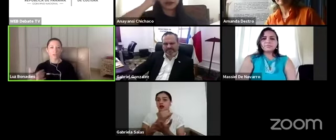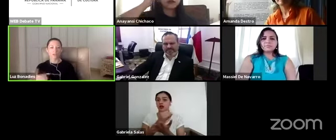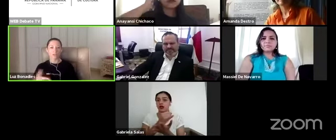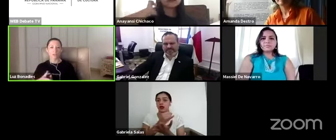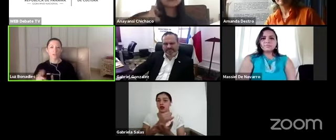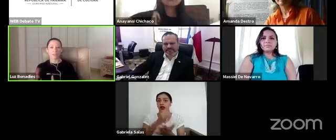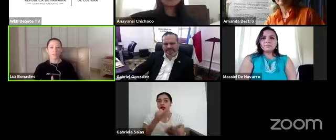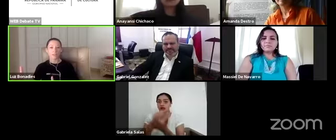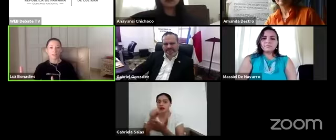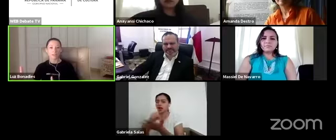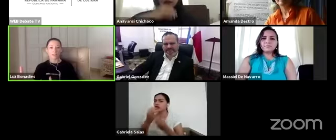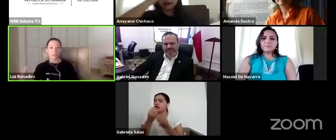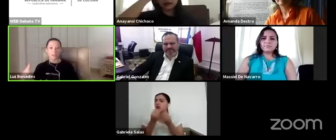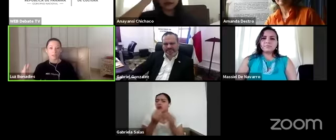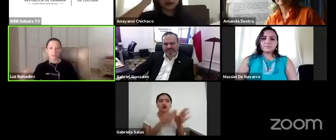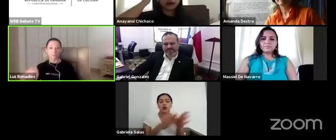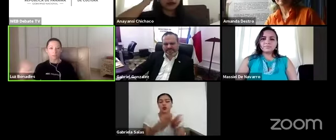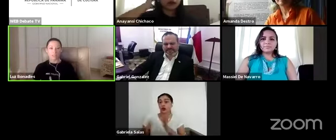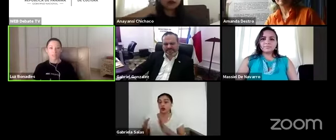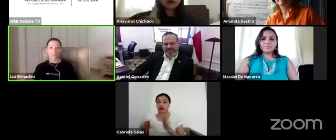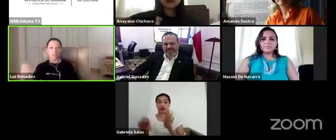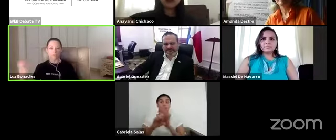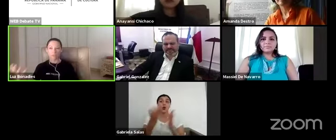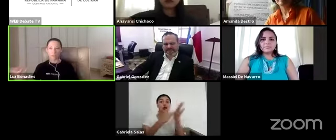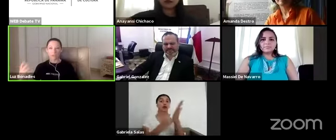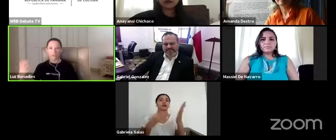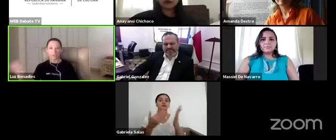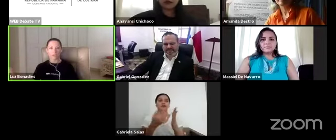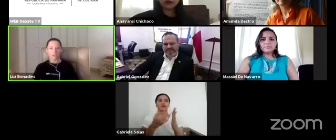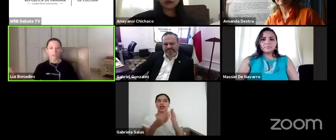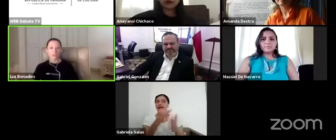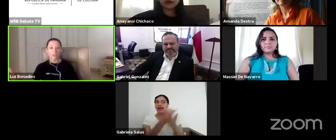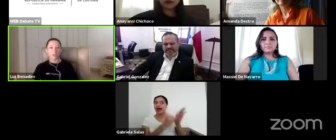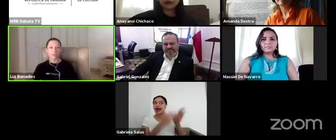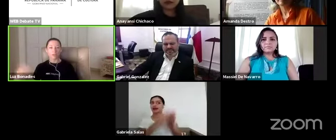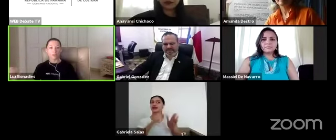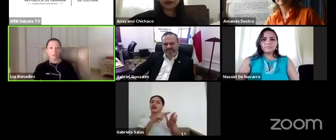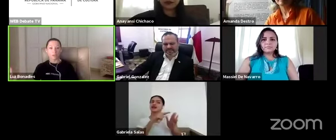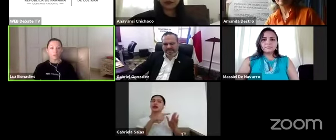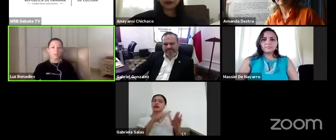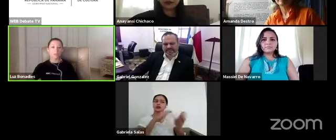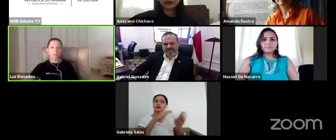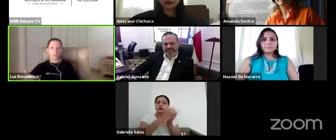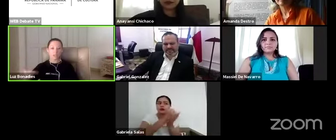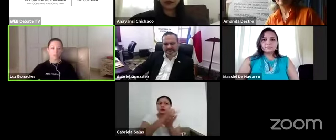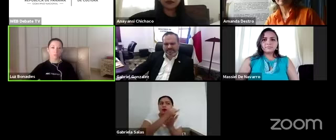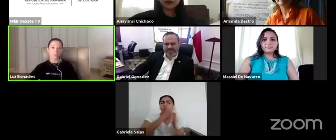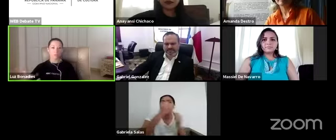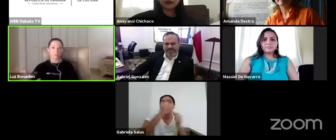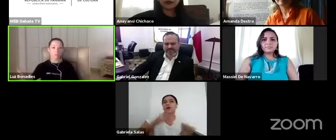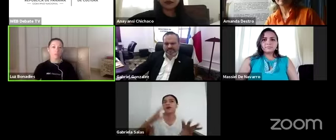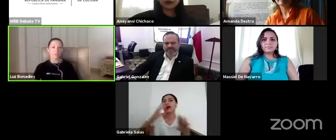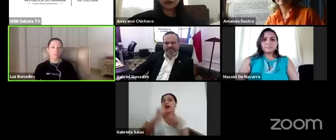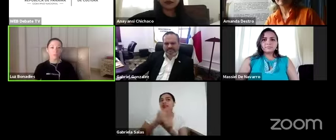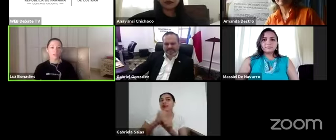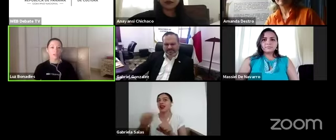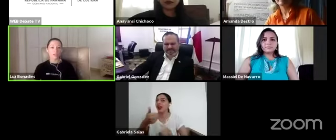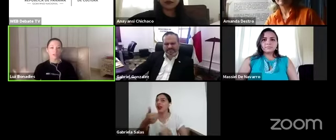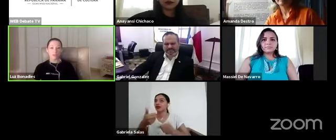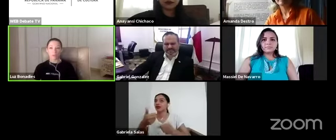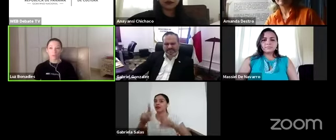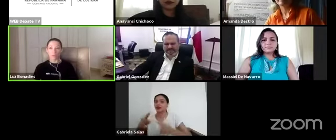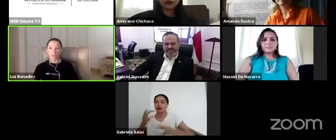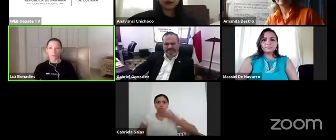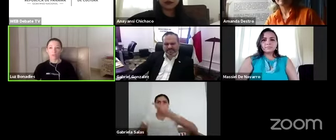caso del arte viene desde el artista investigando para poder crear el curador haciendo una investigación para poder seleccionar